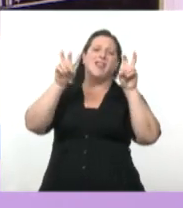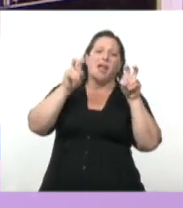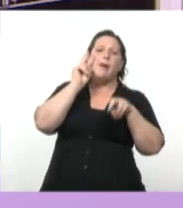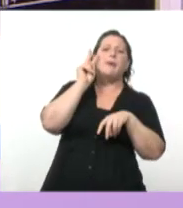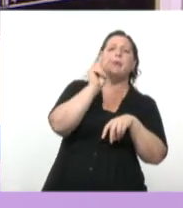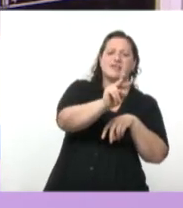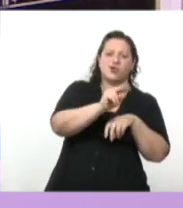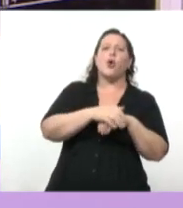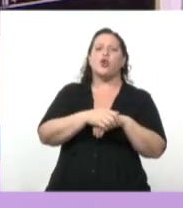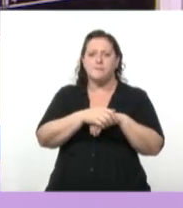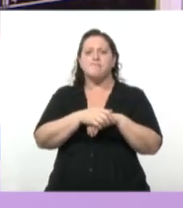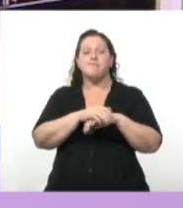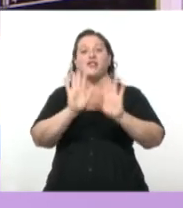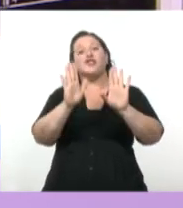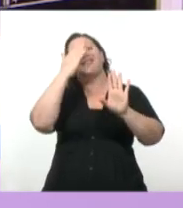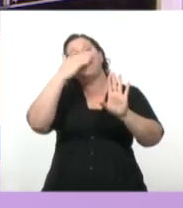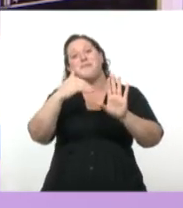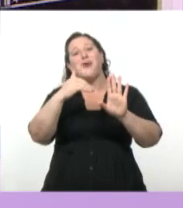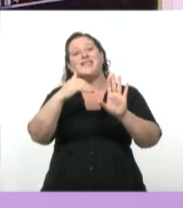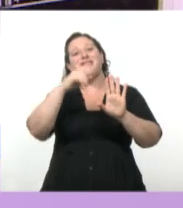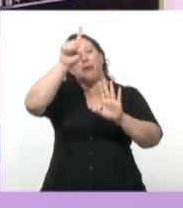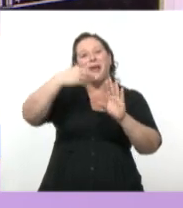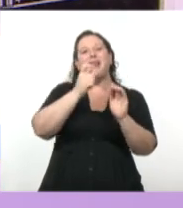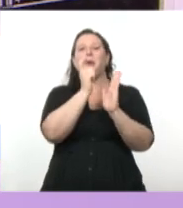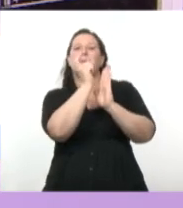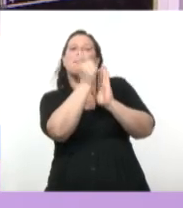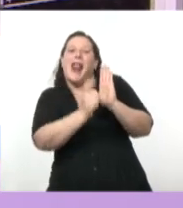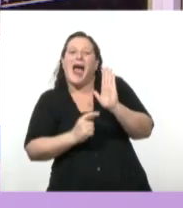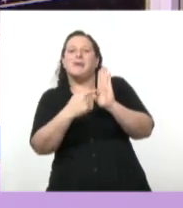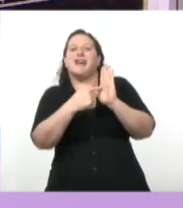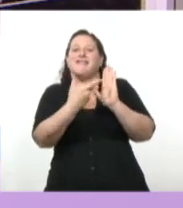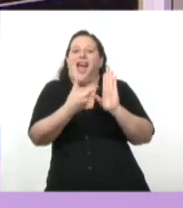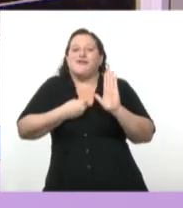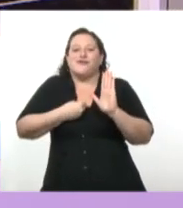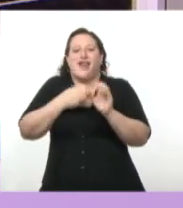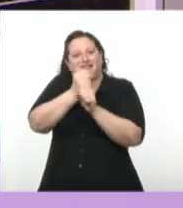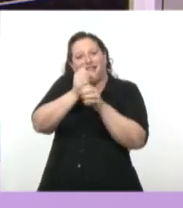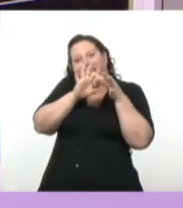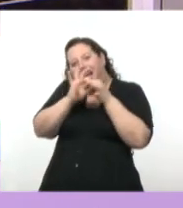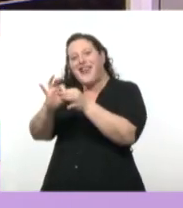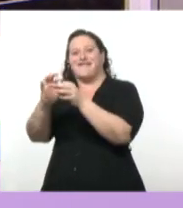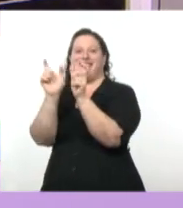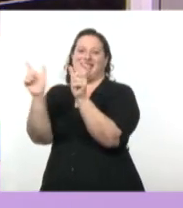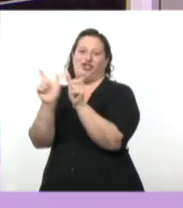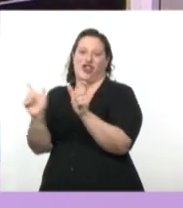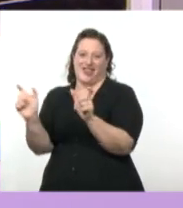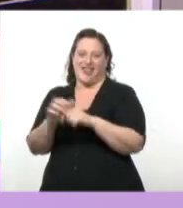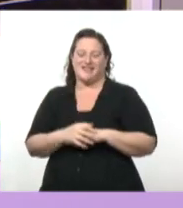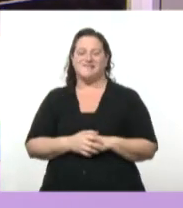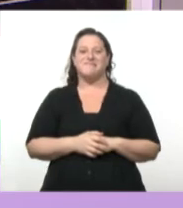un pequeño léxico de palabras con el cual podemos trabajar directamente sobre las historietas. Excelente. ¿Sí? Bueno,